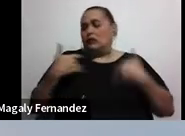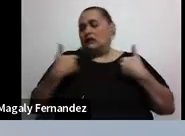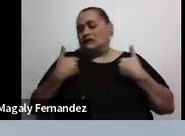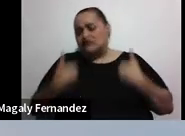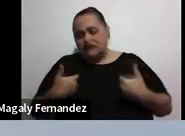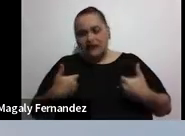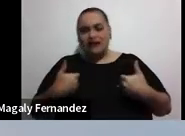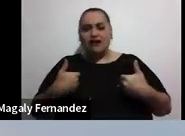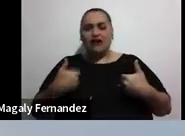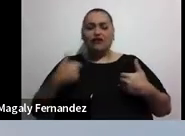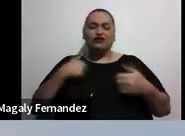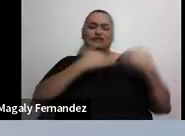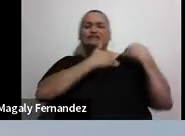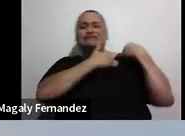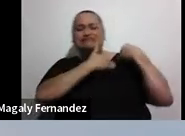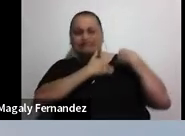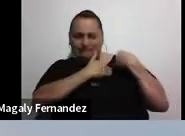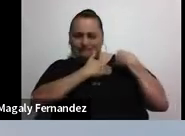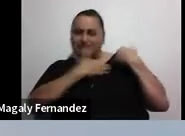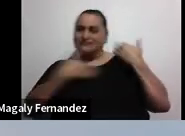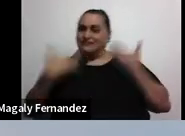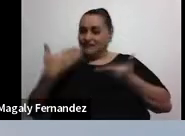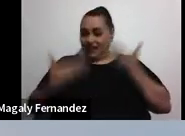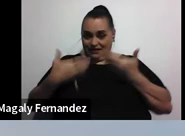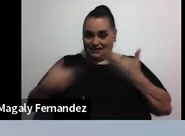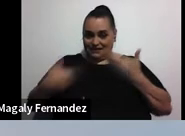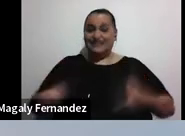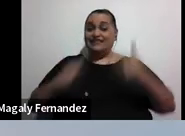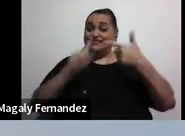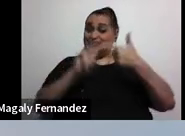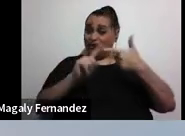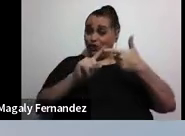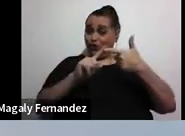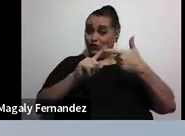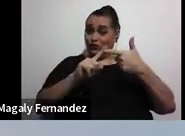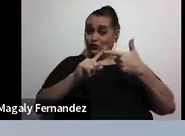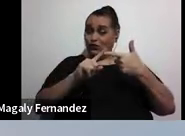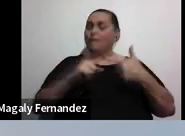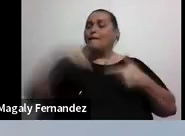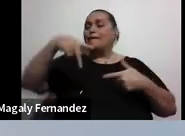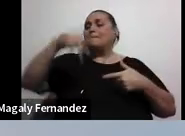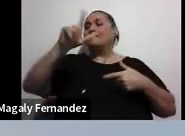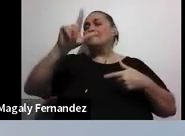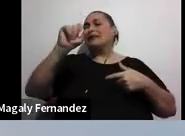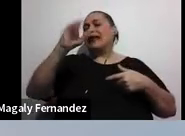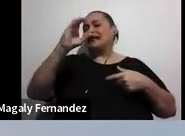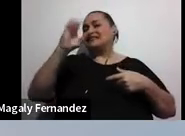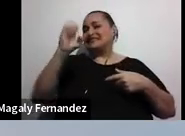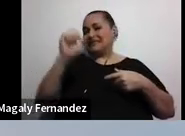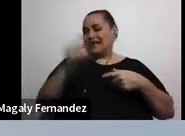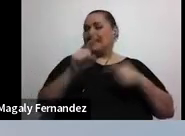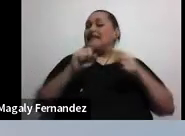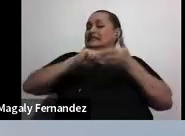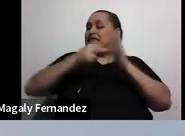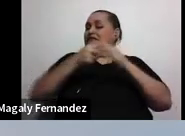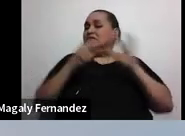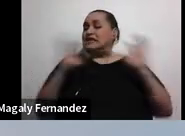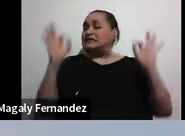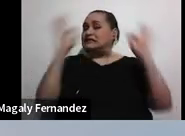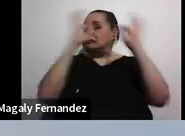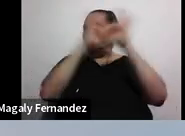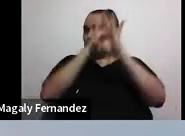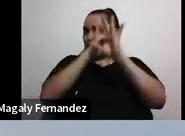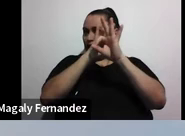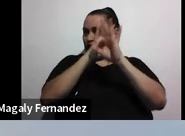maletargado. Y la segunda parte es el placer. Y no solamente el placer llevado a la sexualidad, que también es una